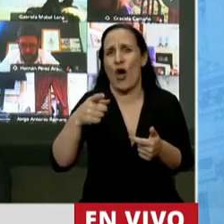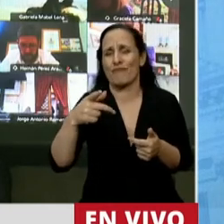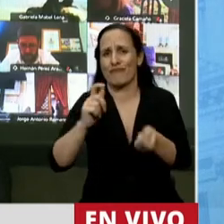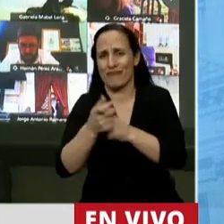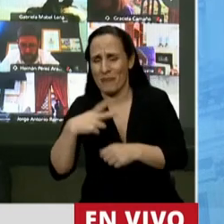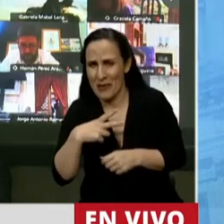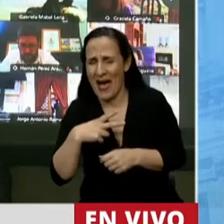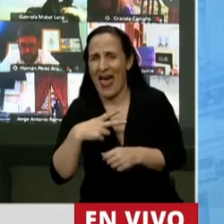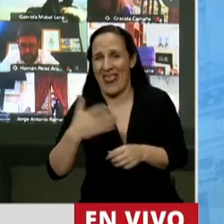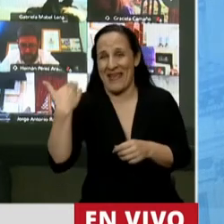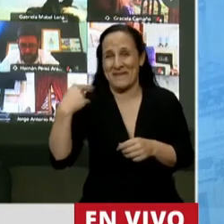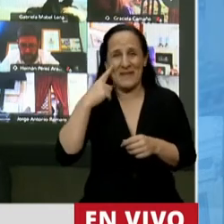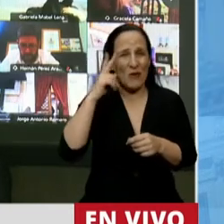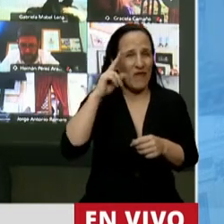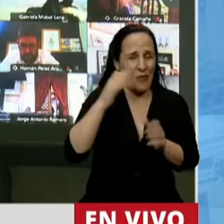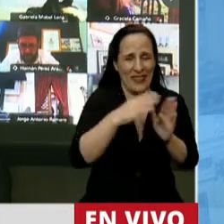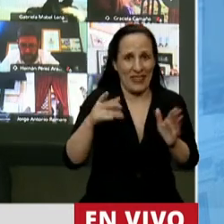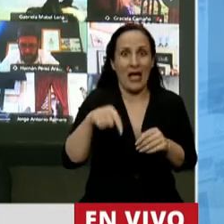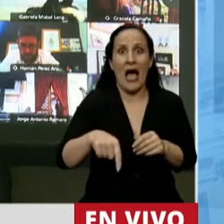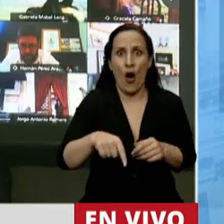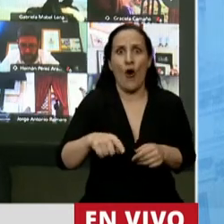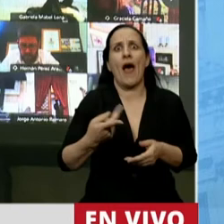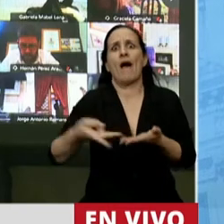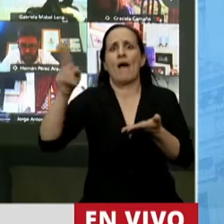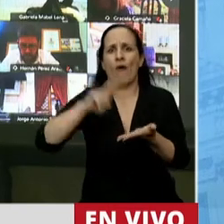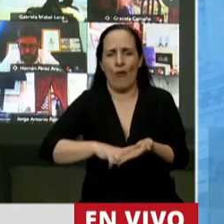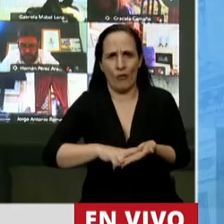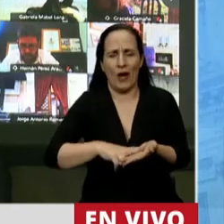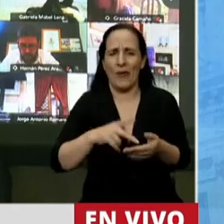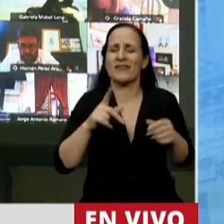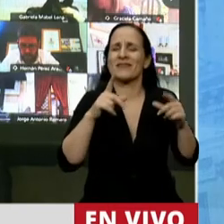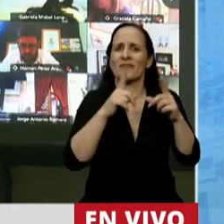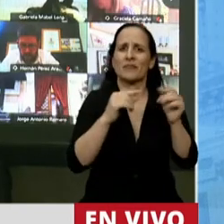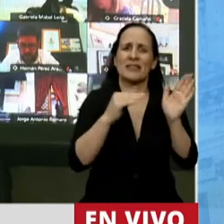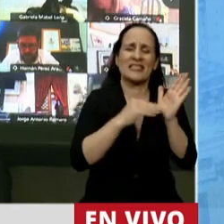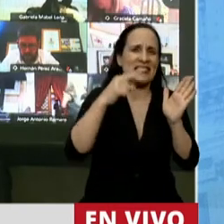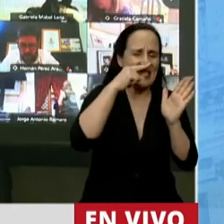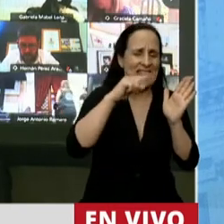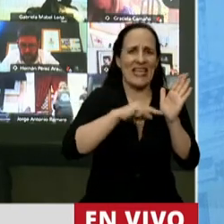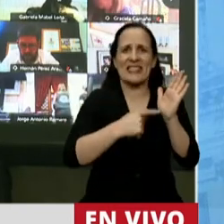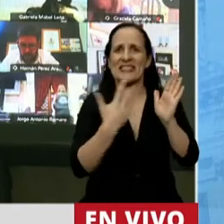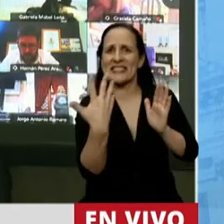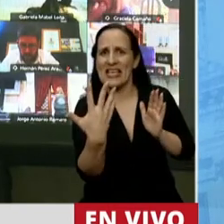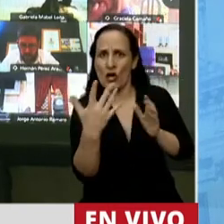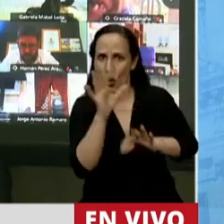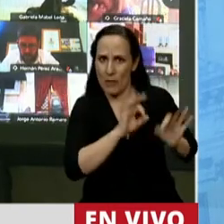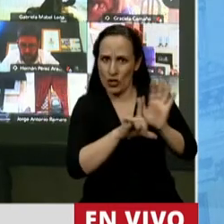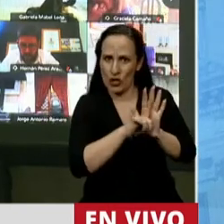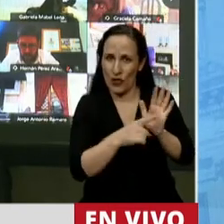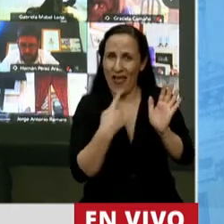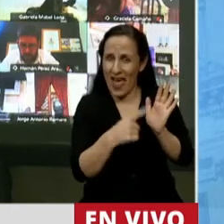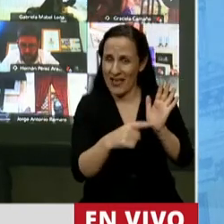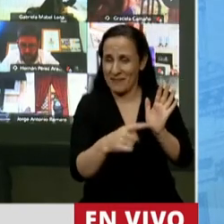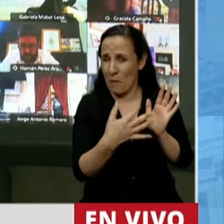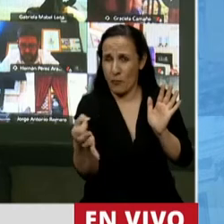una contrasolidaridad. Basta leer el artículo 7, inciso 5 del proyecto de ley. Le